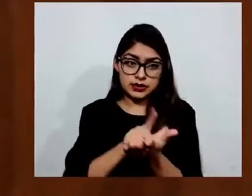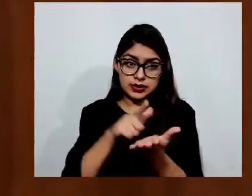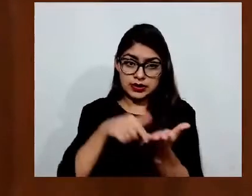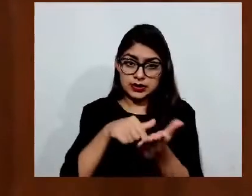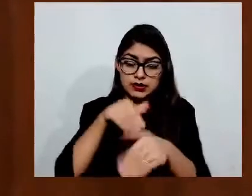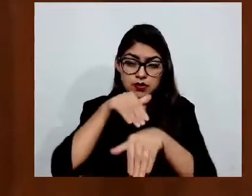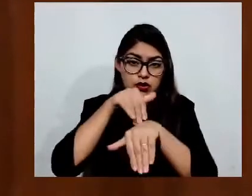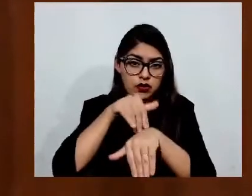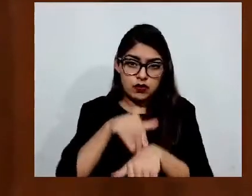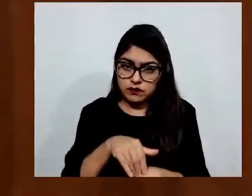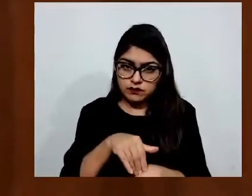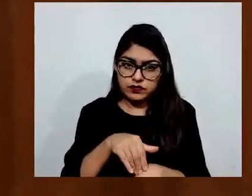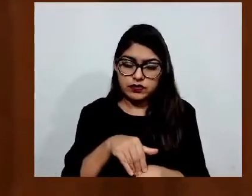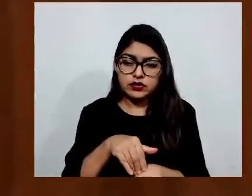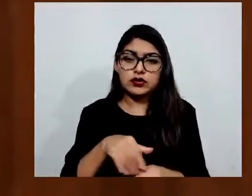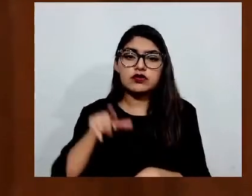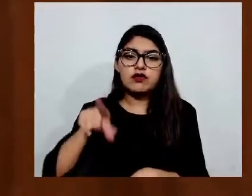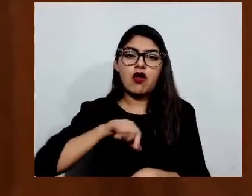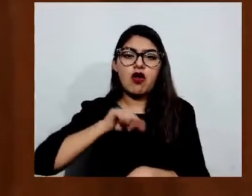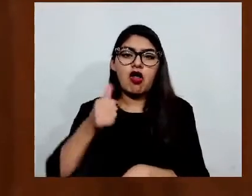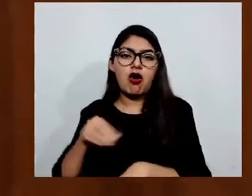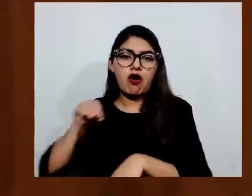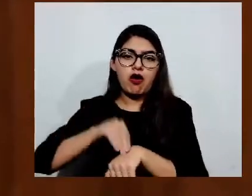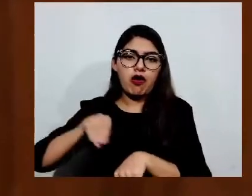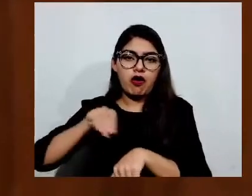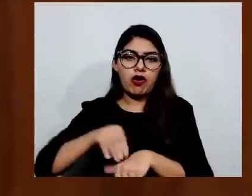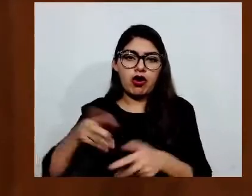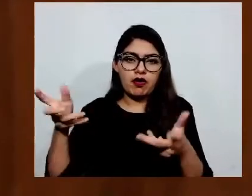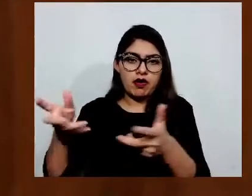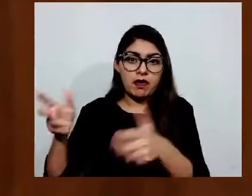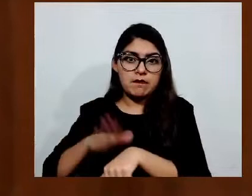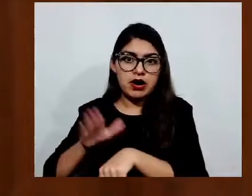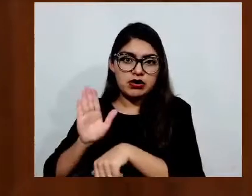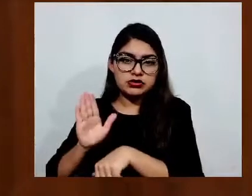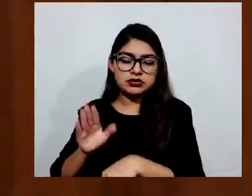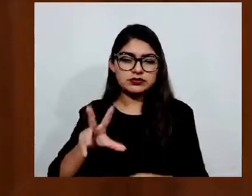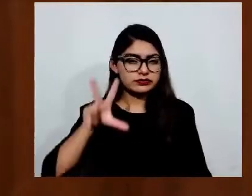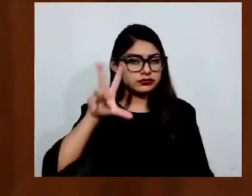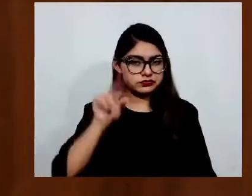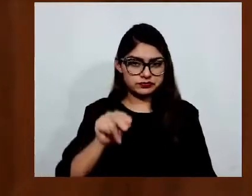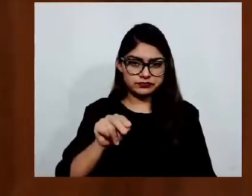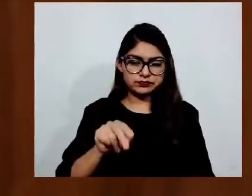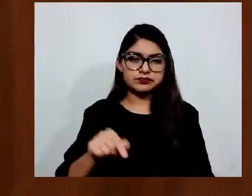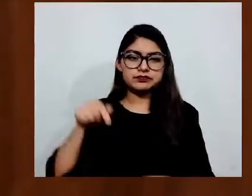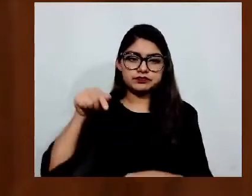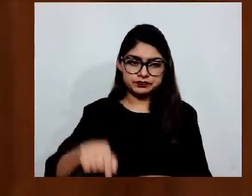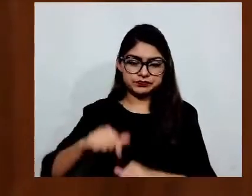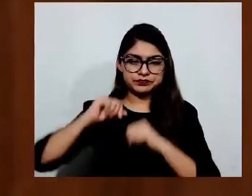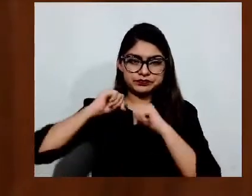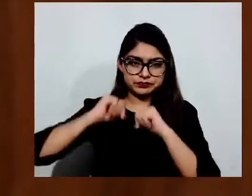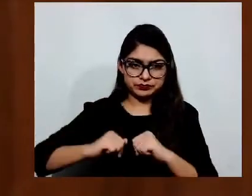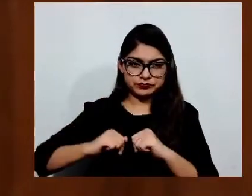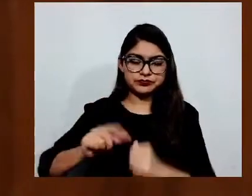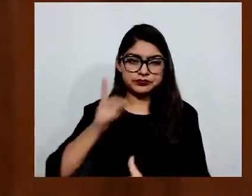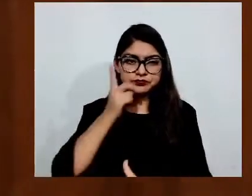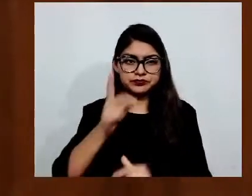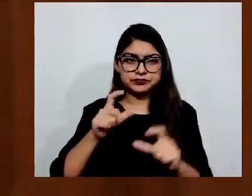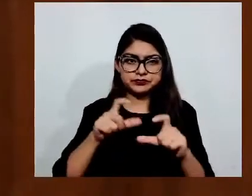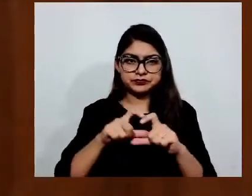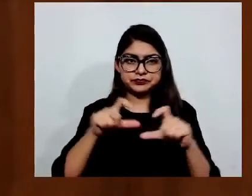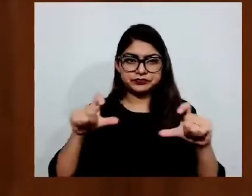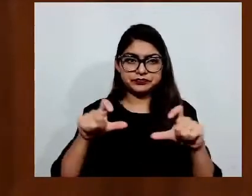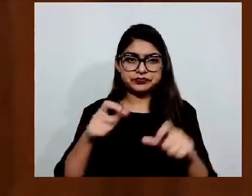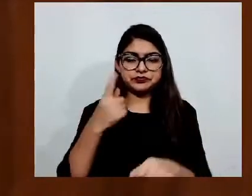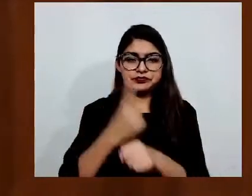Como es el conocimiento de esta soberanía, acorde con lo establecido en la sección primera del capítulo primero, así como la